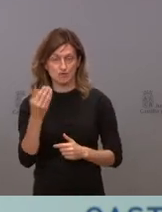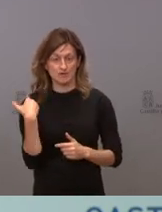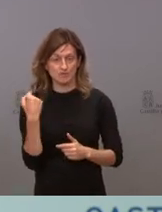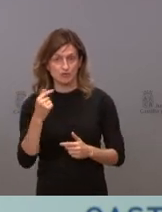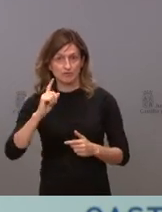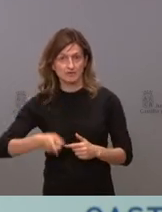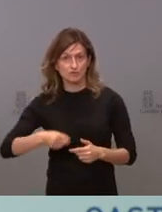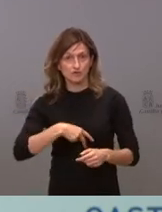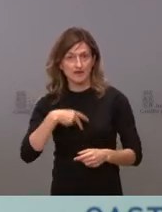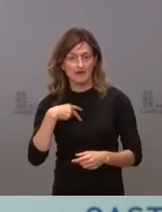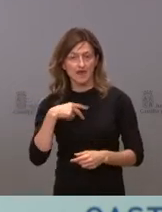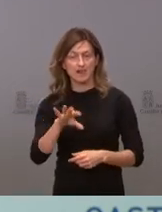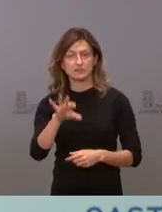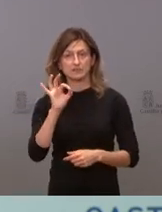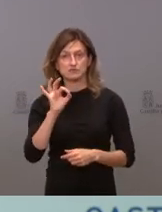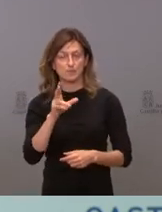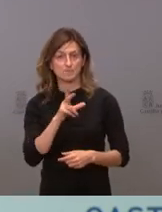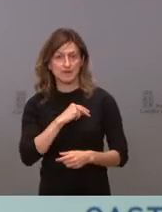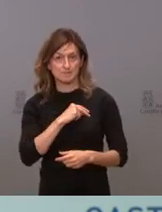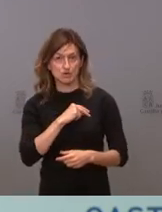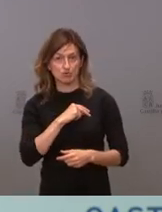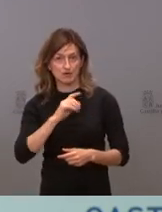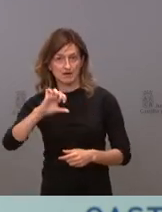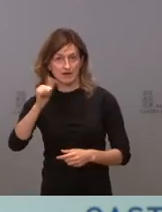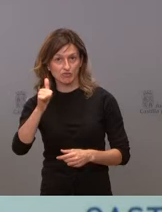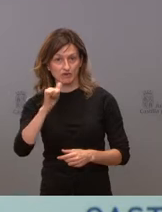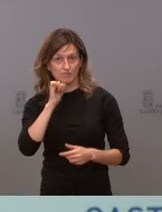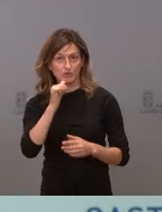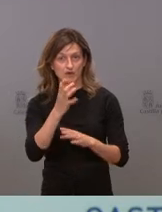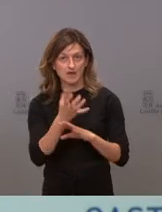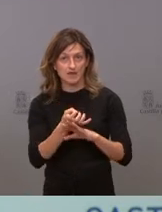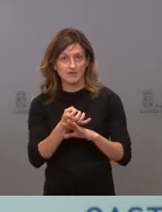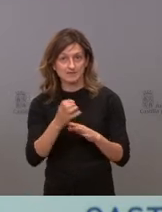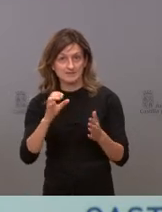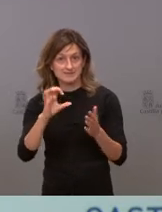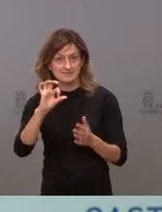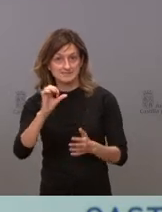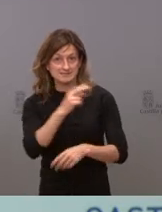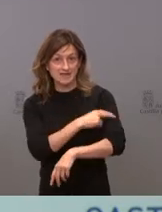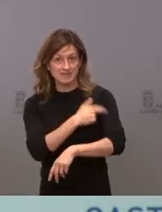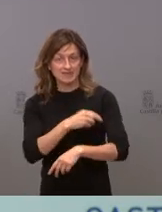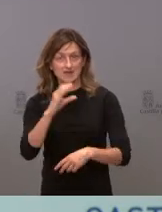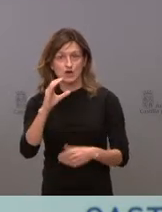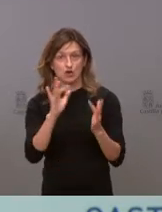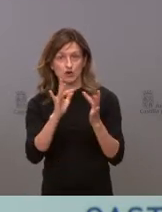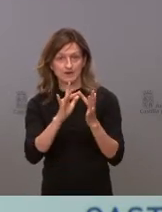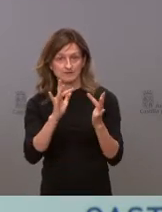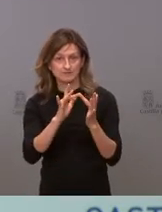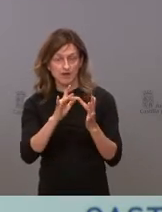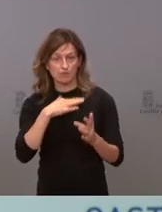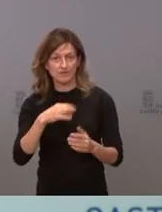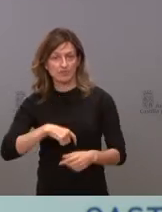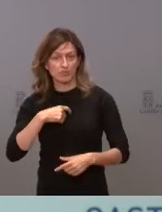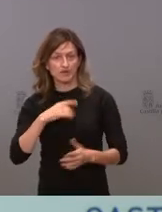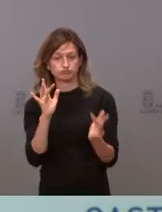directora general ha recibido un premio nacional por aplicaciones como la aplicación SACIL Conecta que permite a todos los ciudadanos de la comunidad descargar